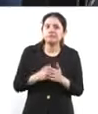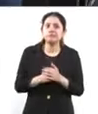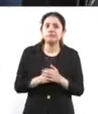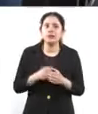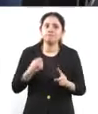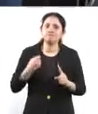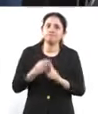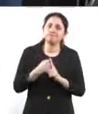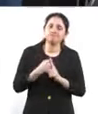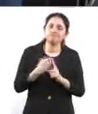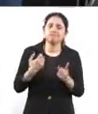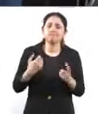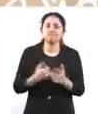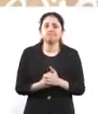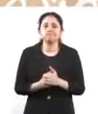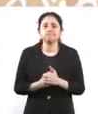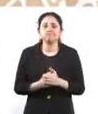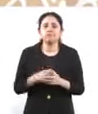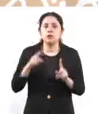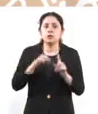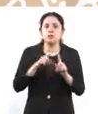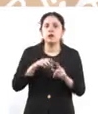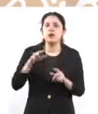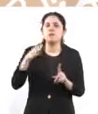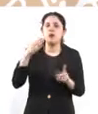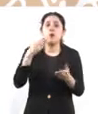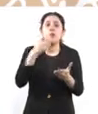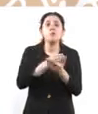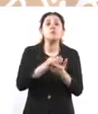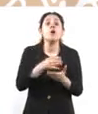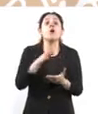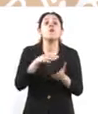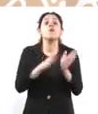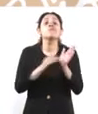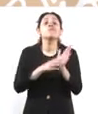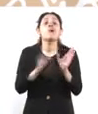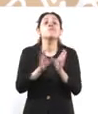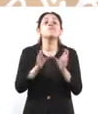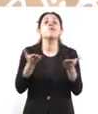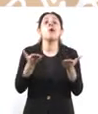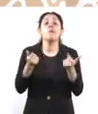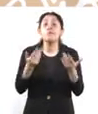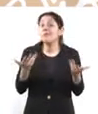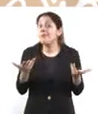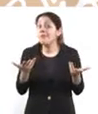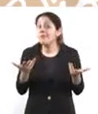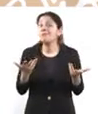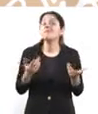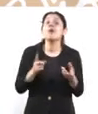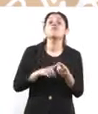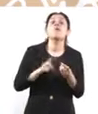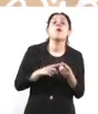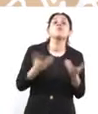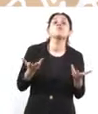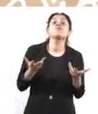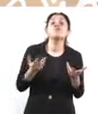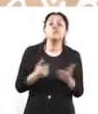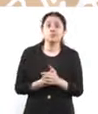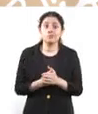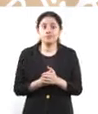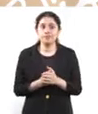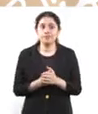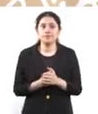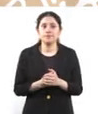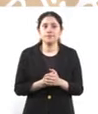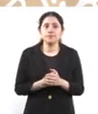alcaldías. Entonces, llegan, les dicen tu certificado de uso de suelo, no lo tuvieron en un momento y pues